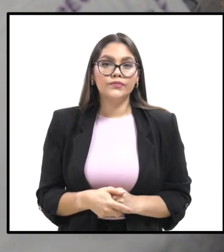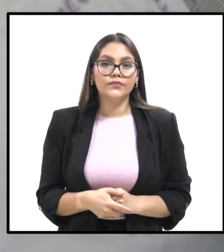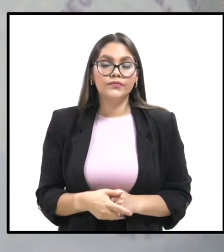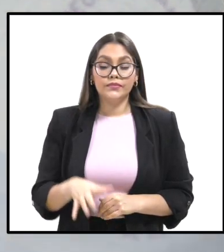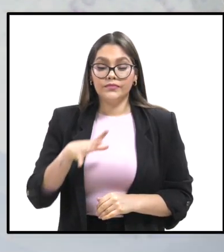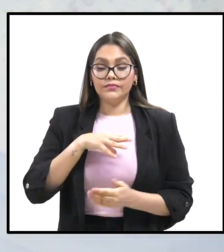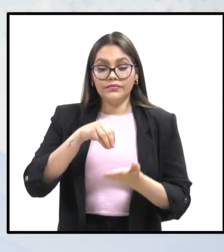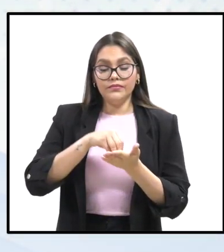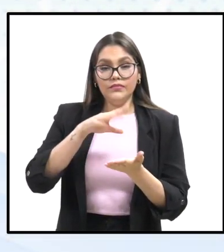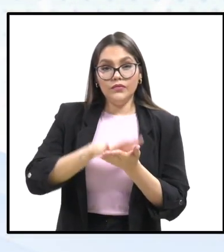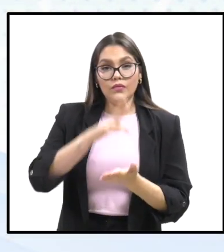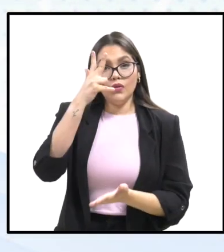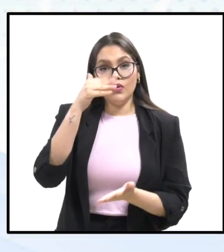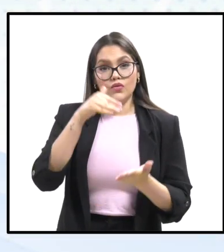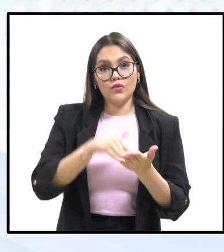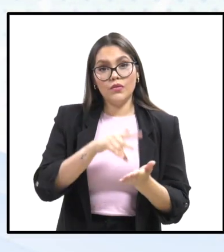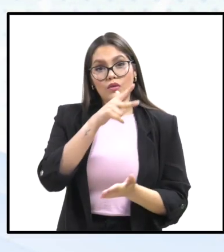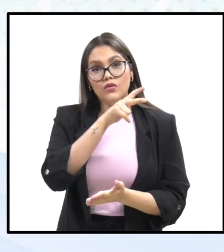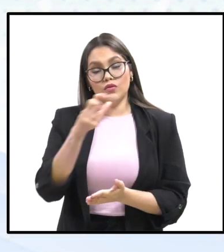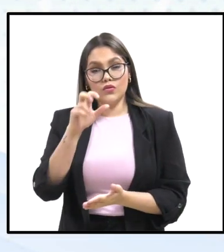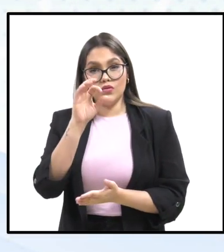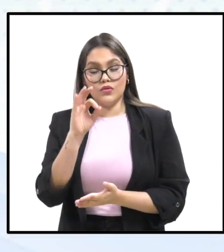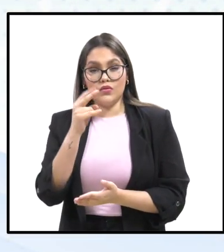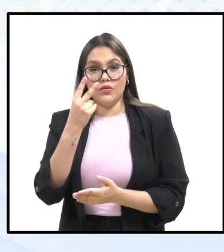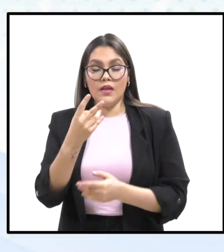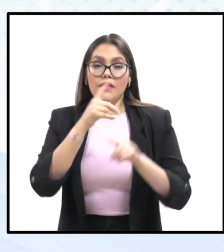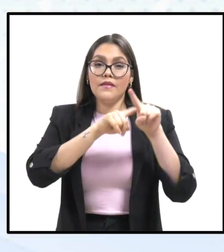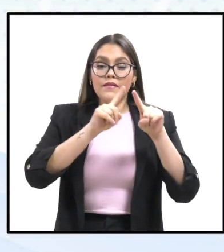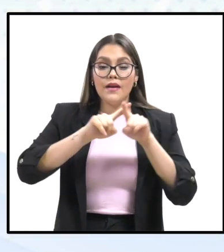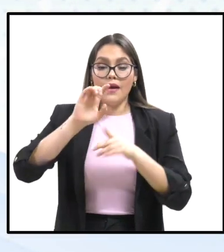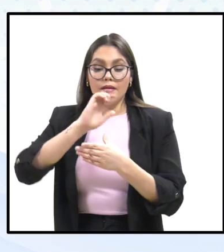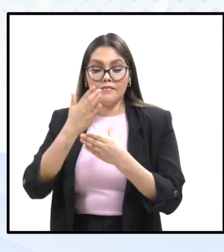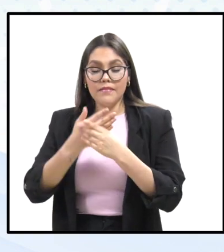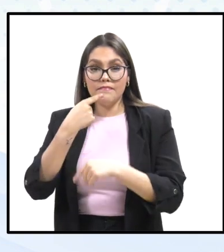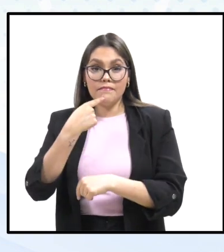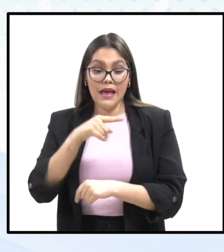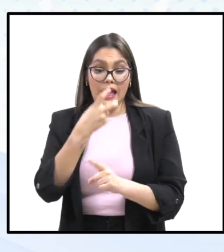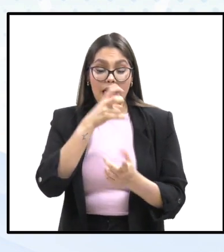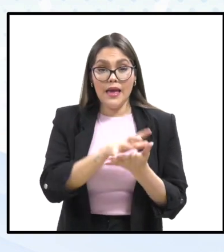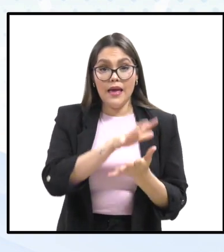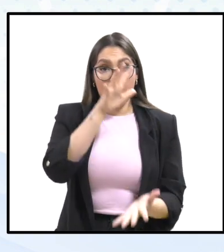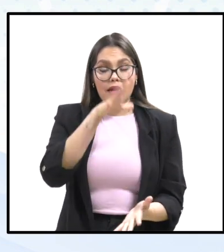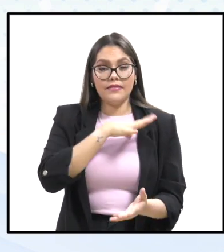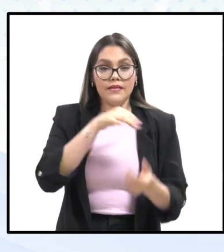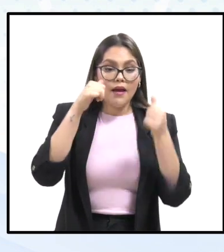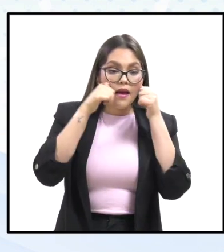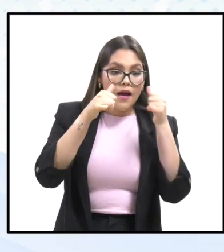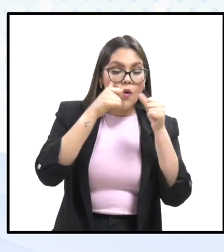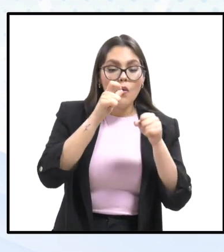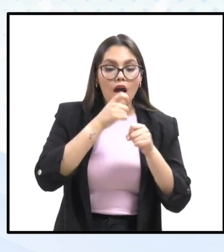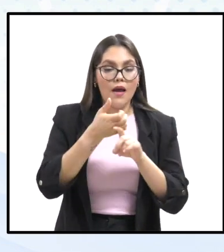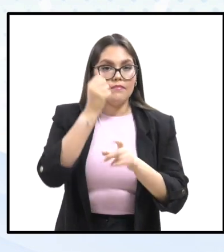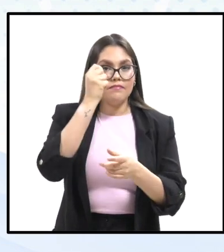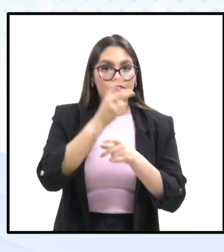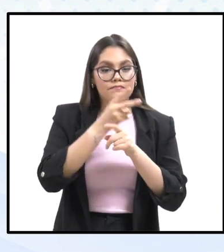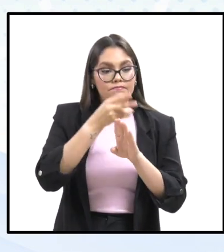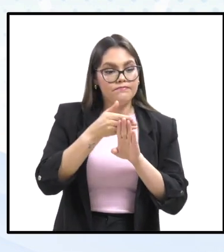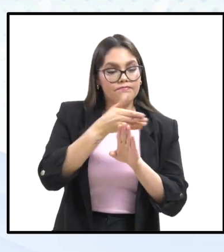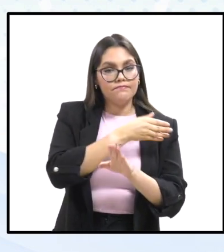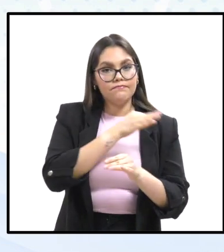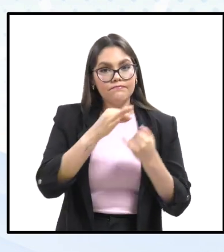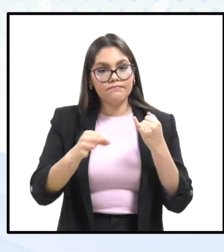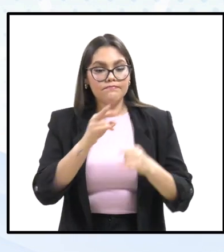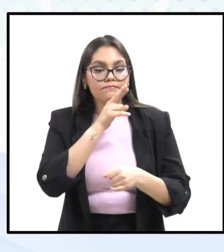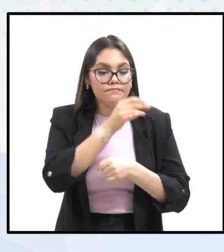Se registraron 8.894 expedientes de queja. La mayoría de ellos se atendió en etapa de indagación